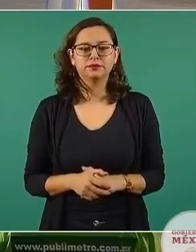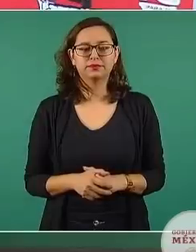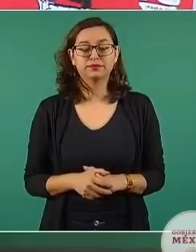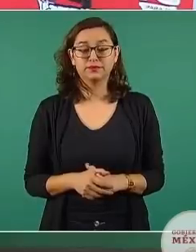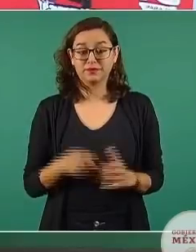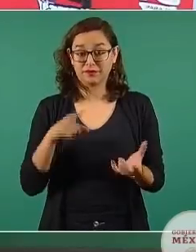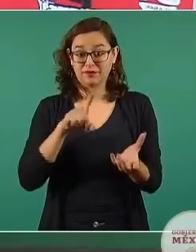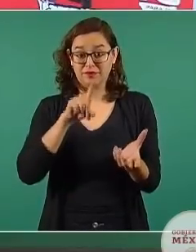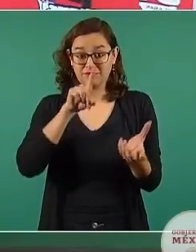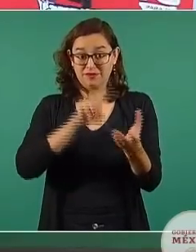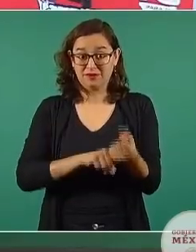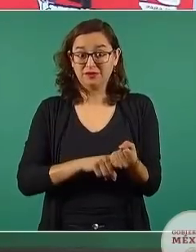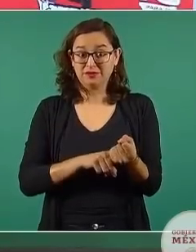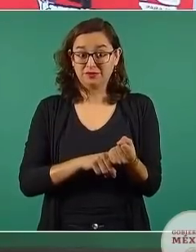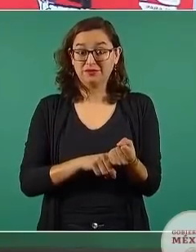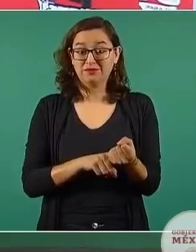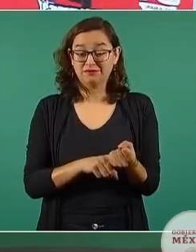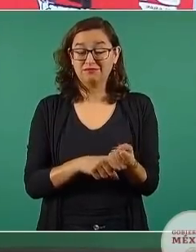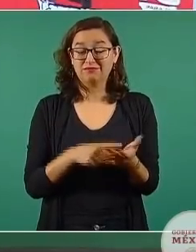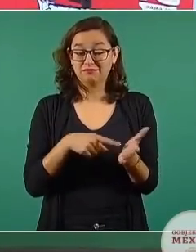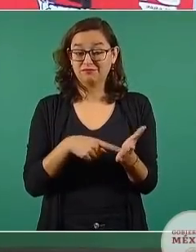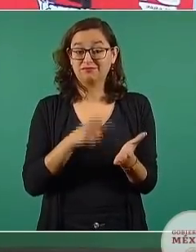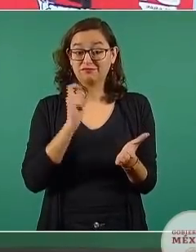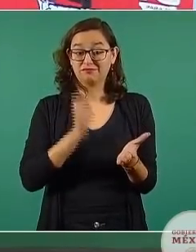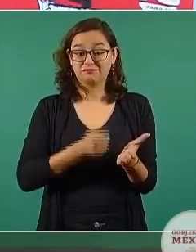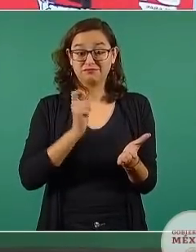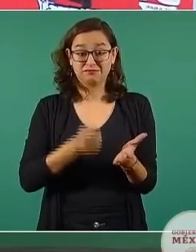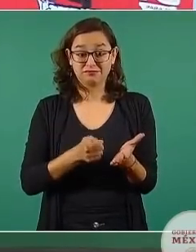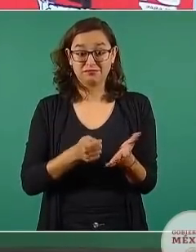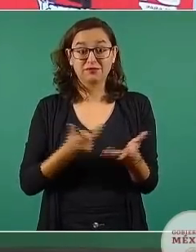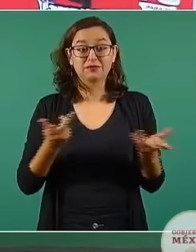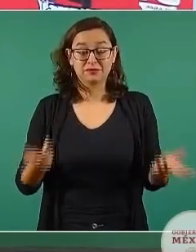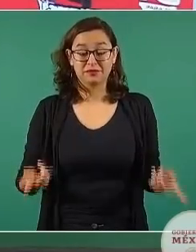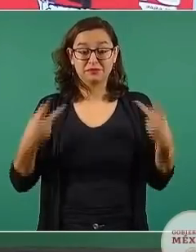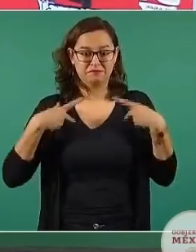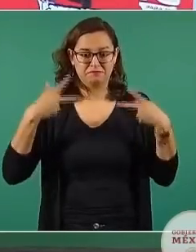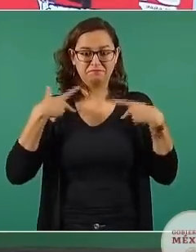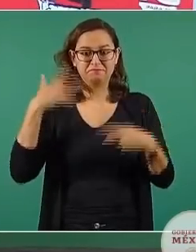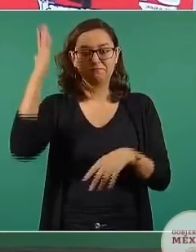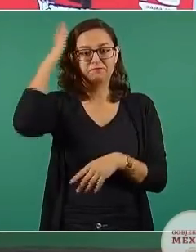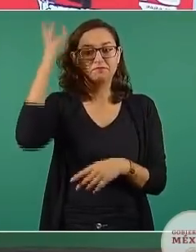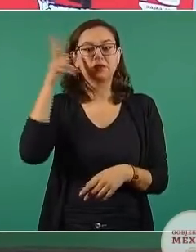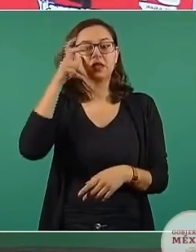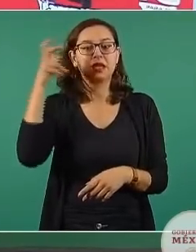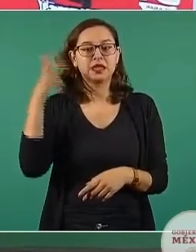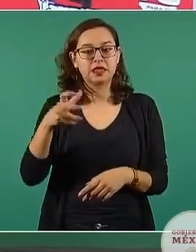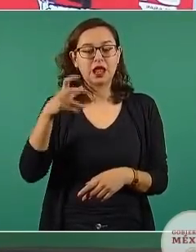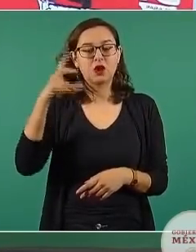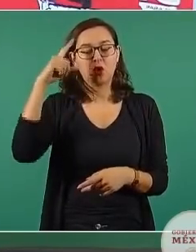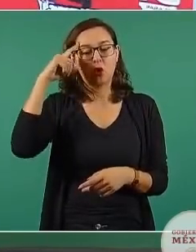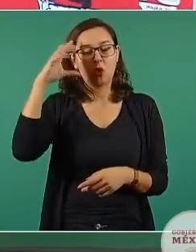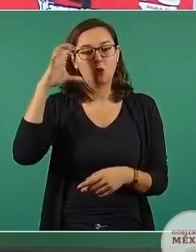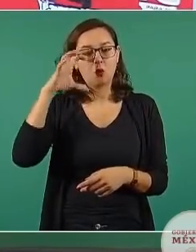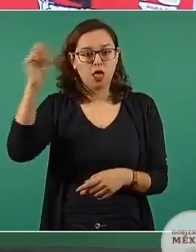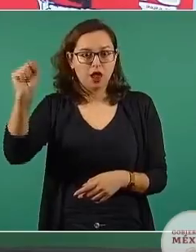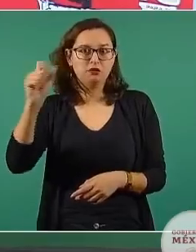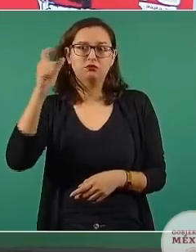donde cuentan los asesinatos de las figuras claves de la independencia, Hidalgo Morelos hasta Guerrero.